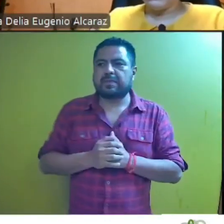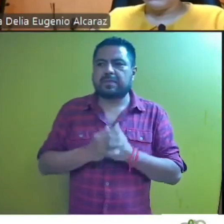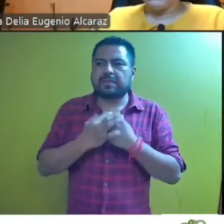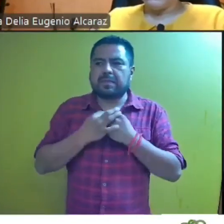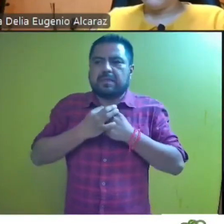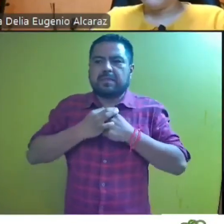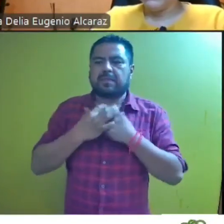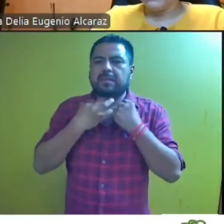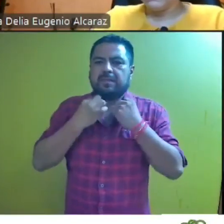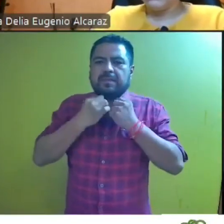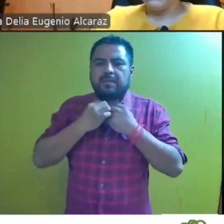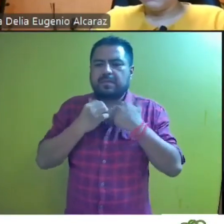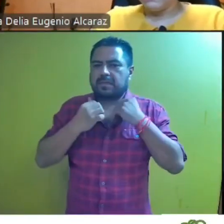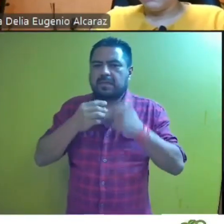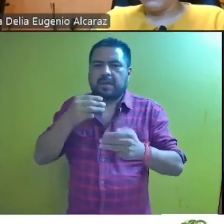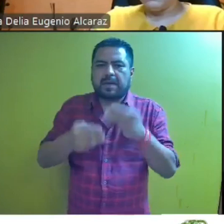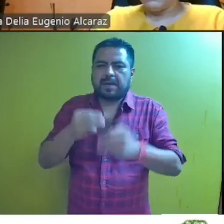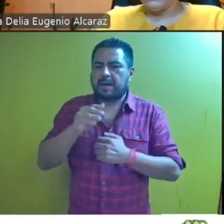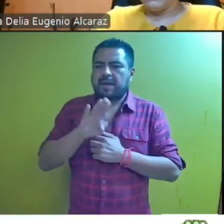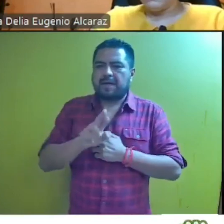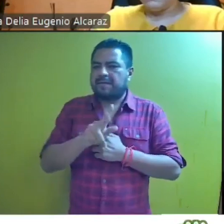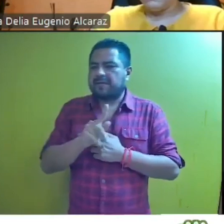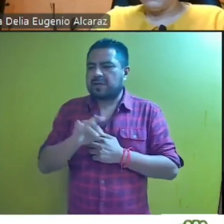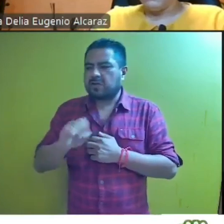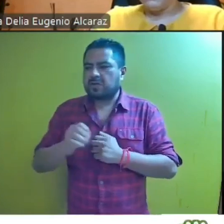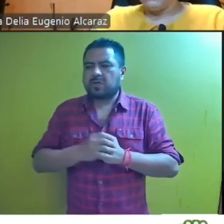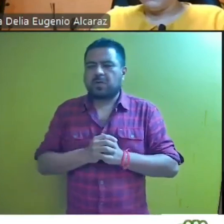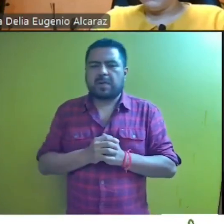Gracias, magistrada. Magistrada Hilda Rosa Delgado Brito.